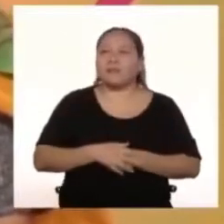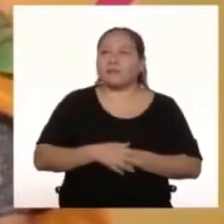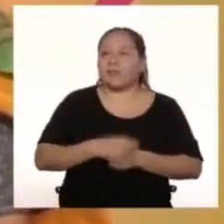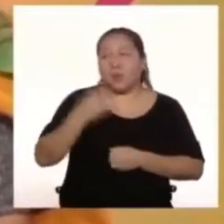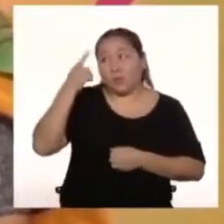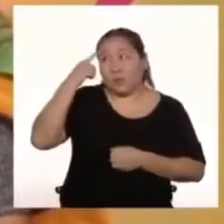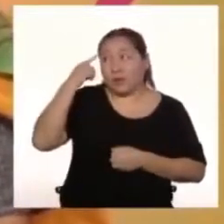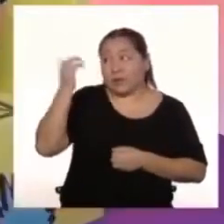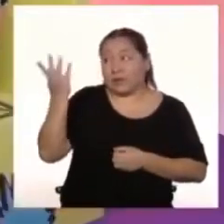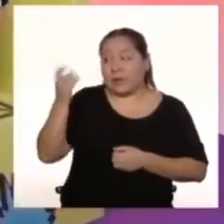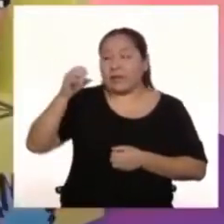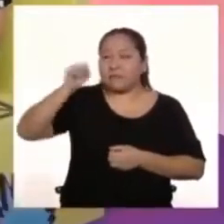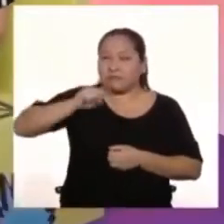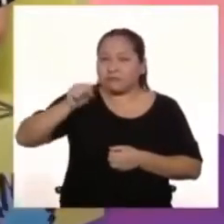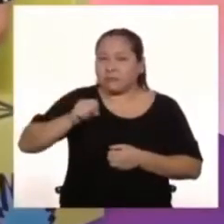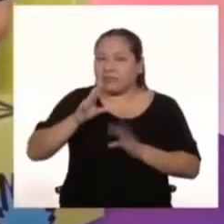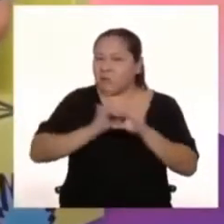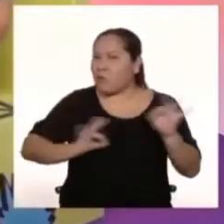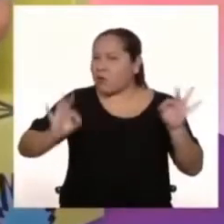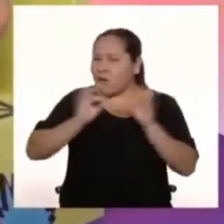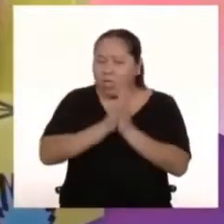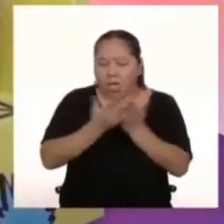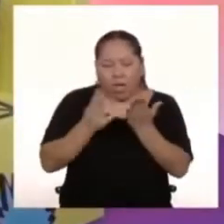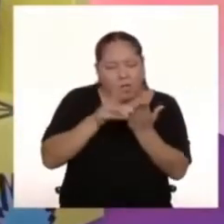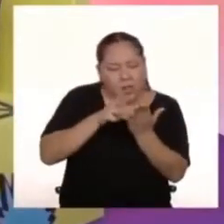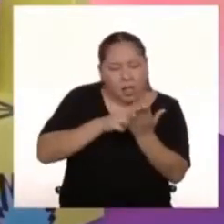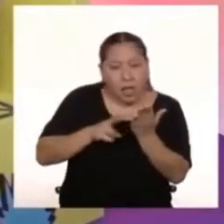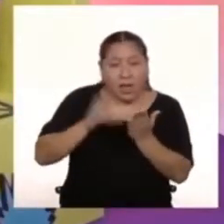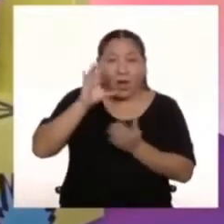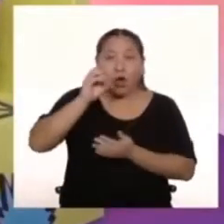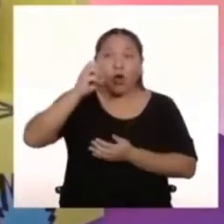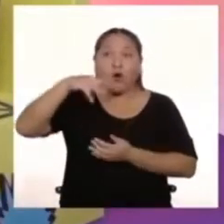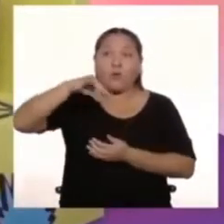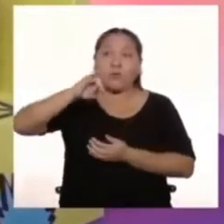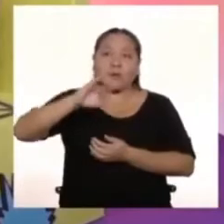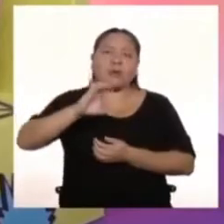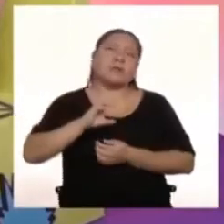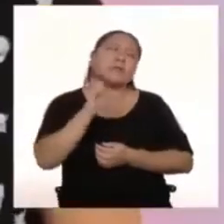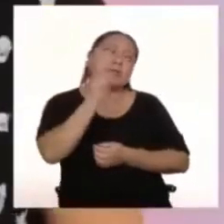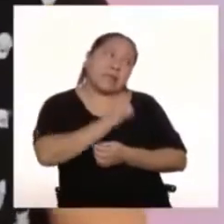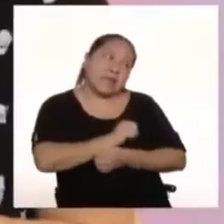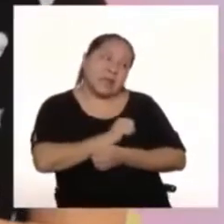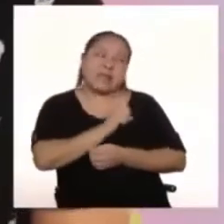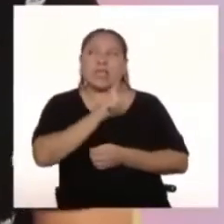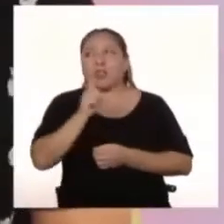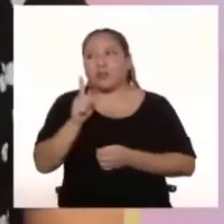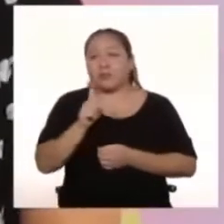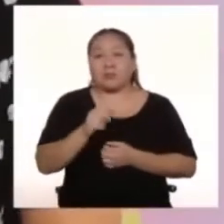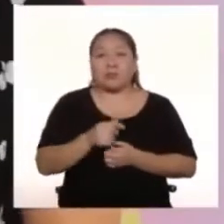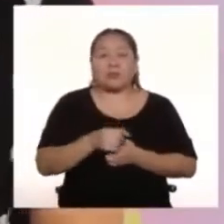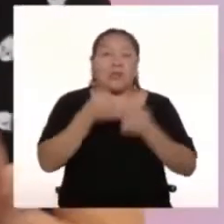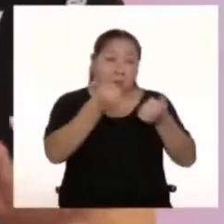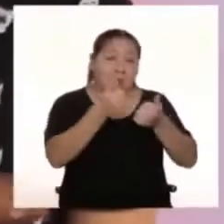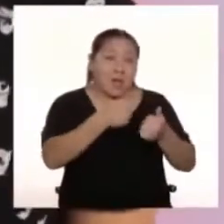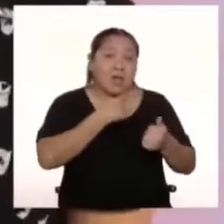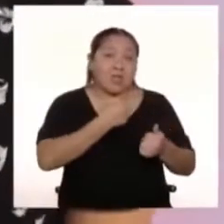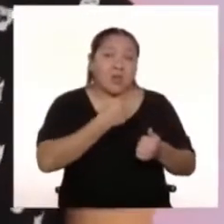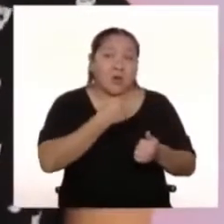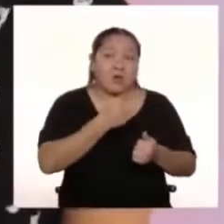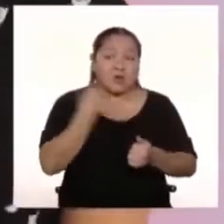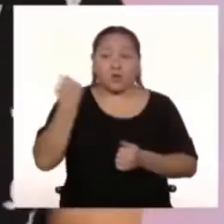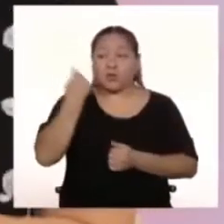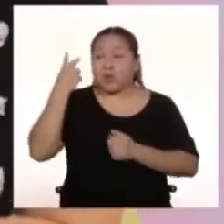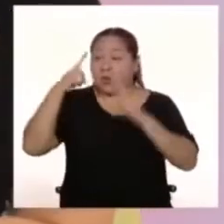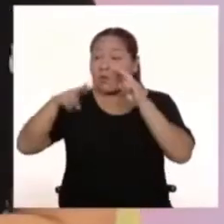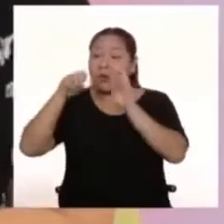deberíamos leer cómics? Sí y no O sea, no está mal Por ejemplo Que te gusten los superhéroes Y solo hayas visto las